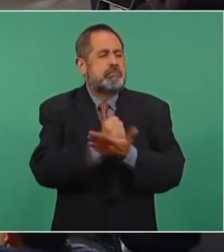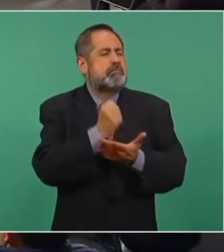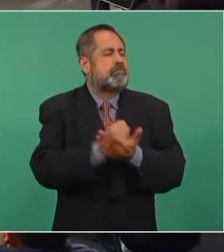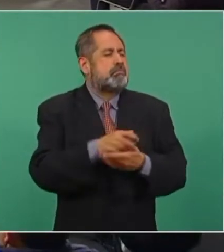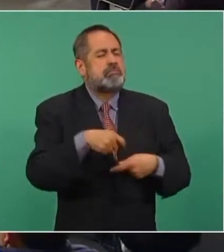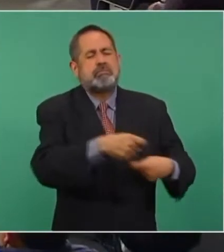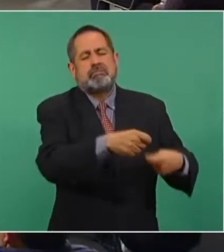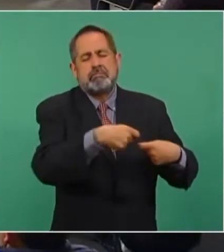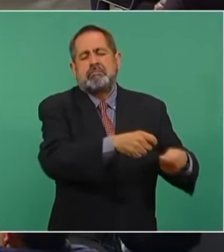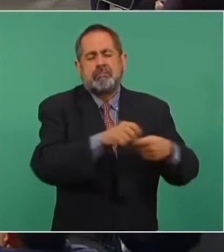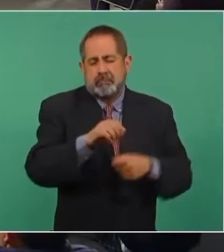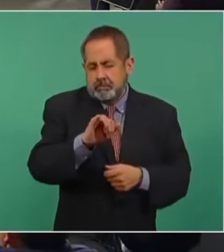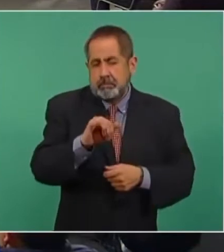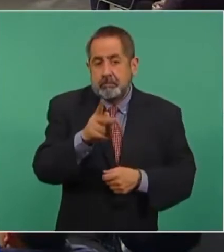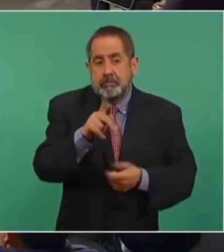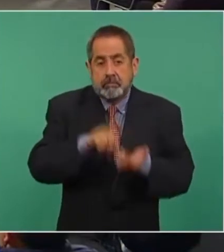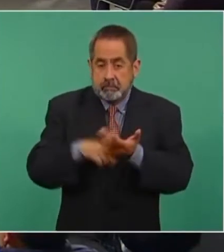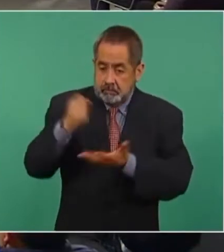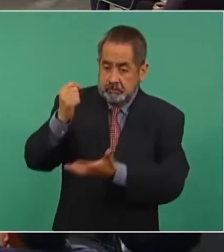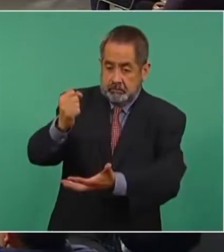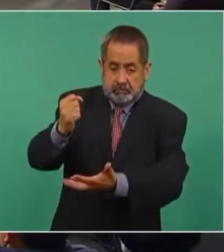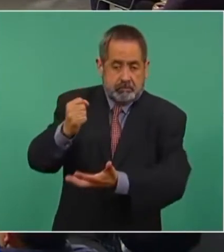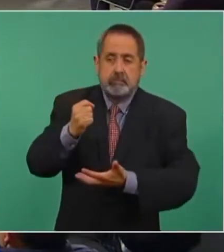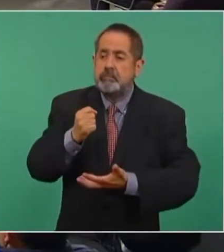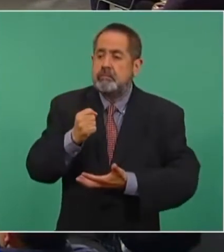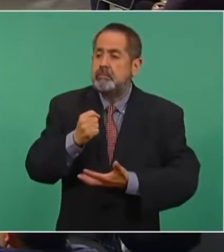sino también se quedaban con el presupuesto.